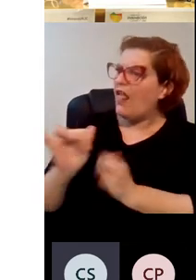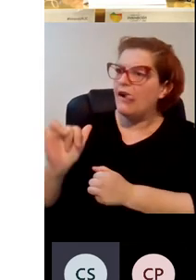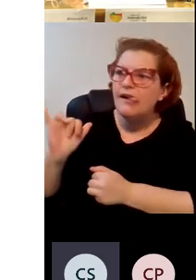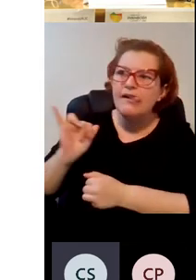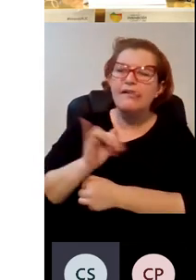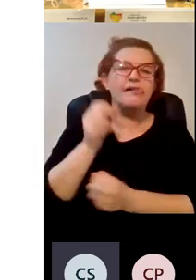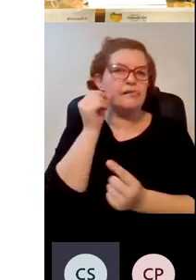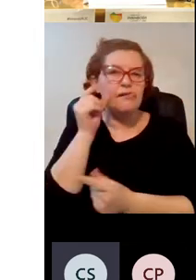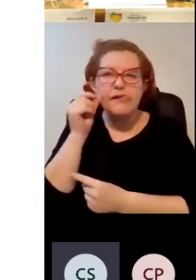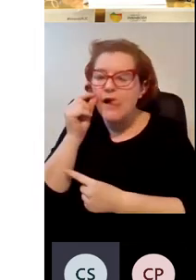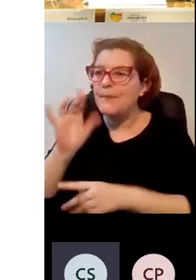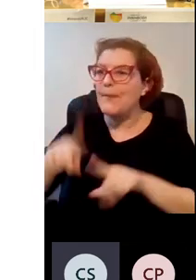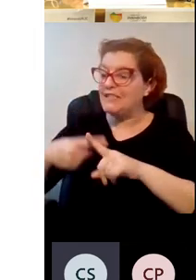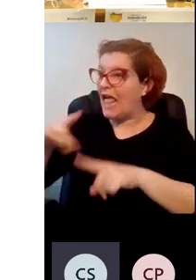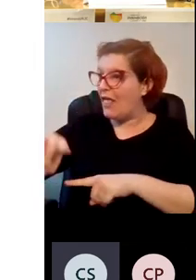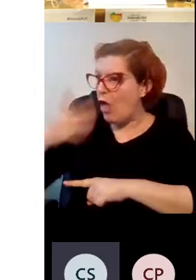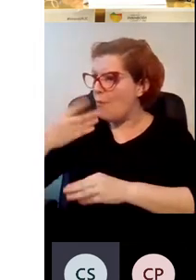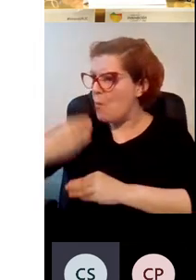ideas muy buenas